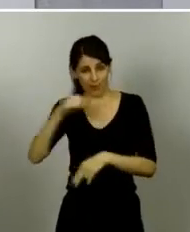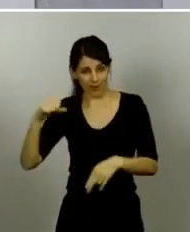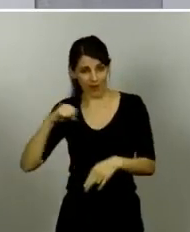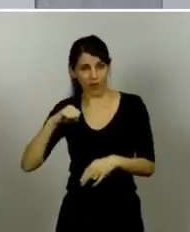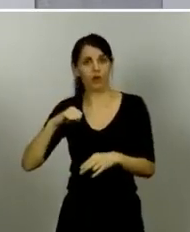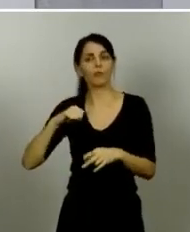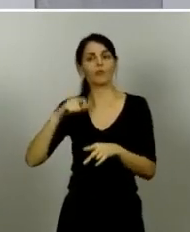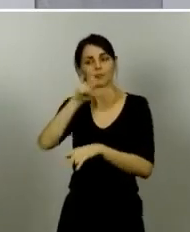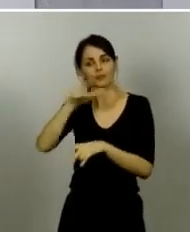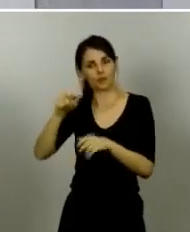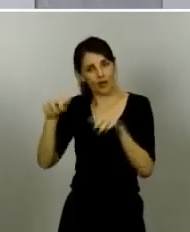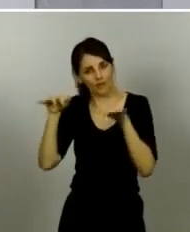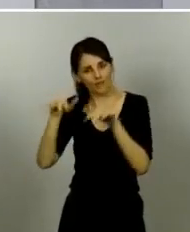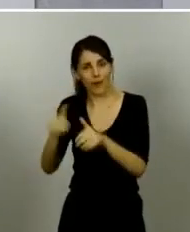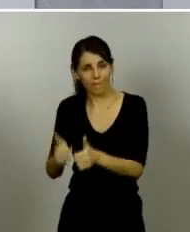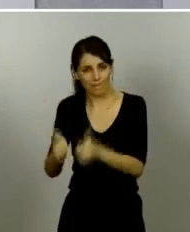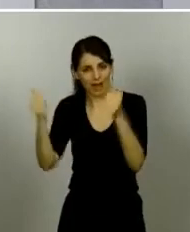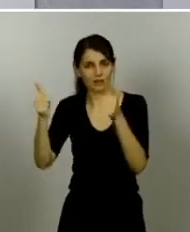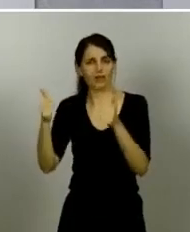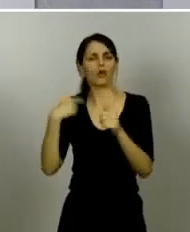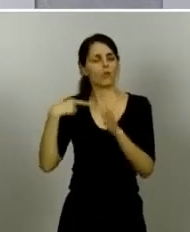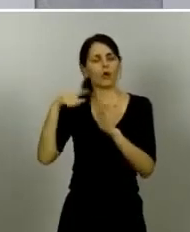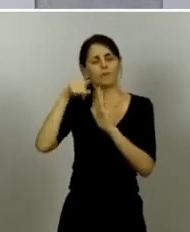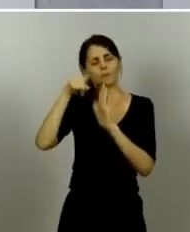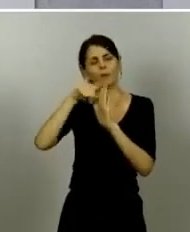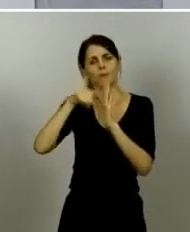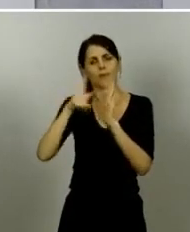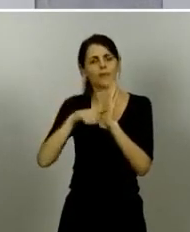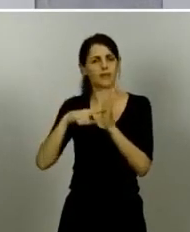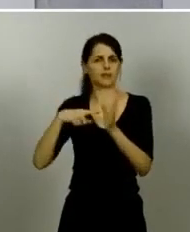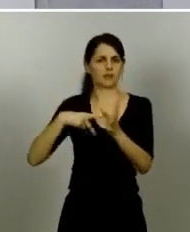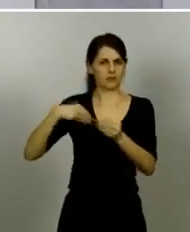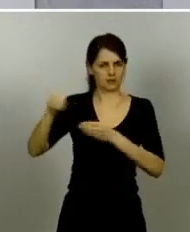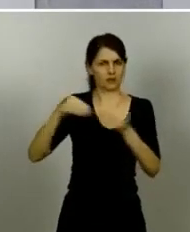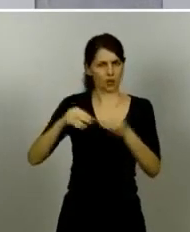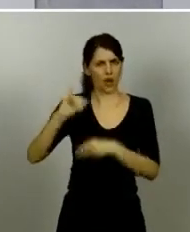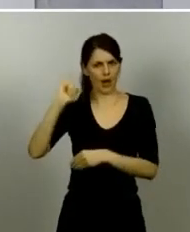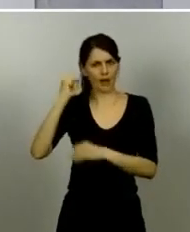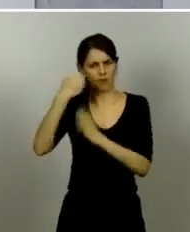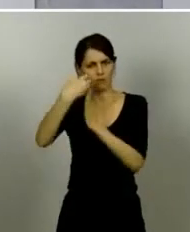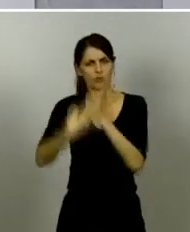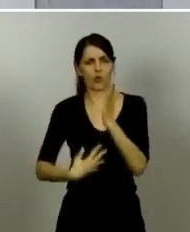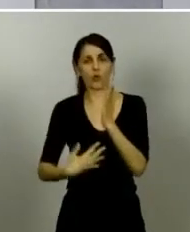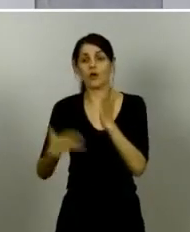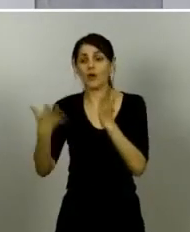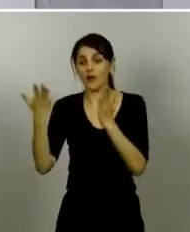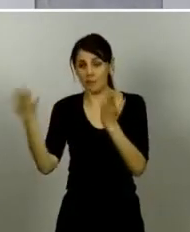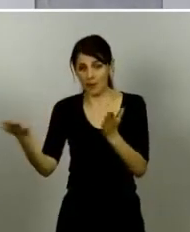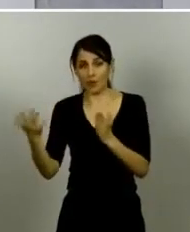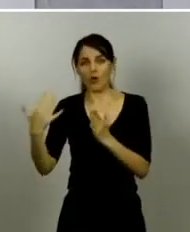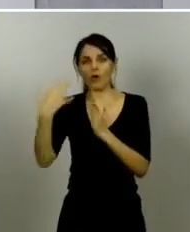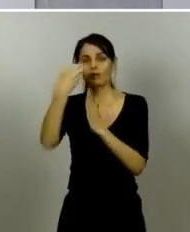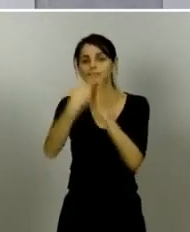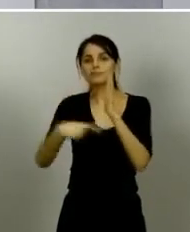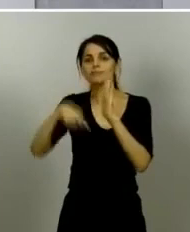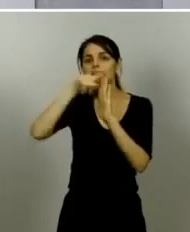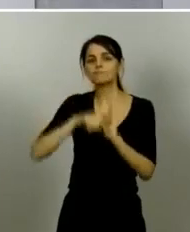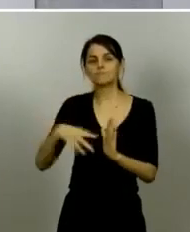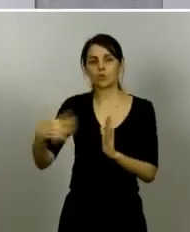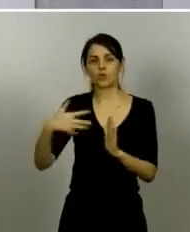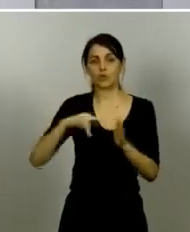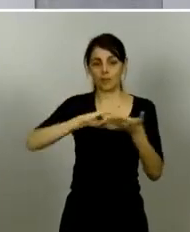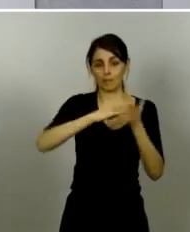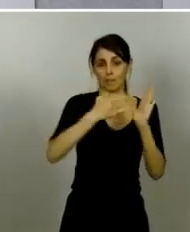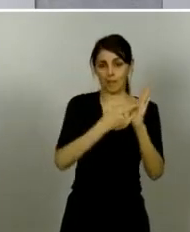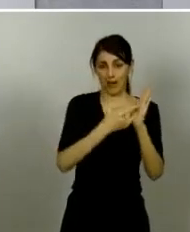significativas me remito insisto al plan que en su día presentamos y a la guía que sacaremos este fin de semana lo antes